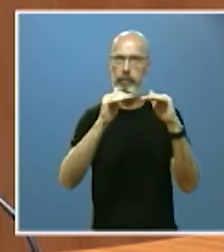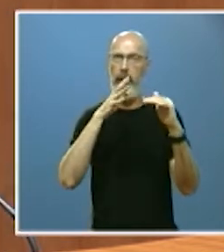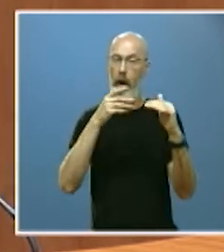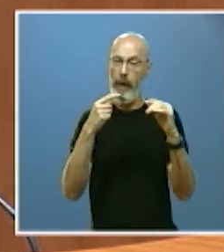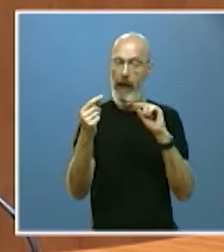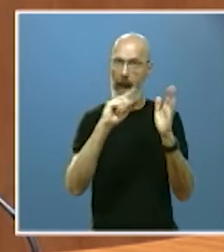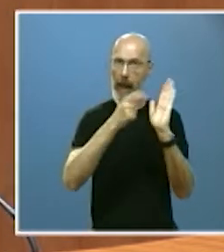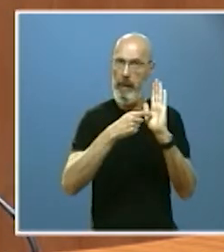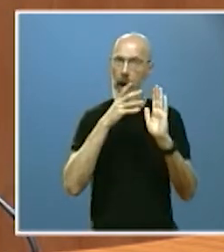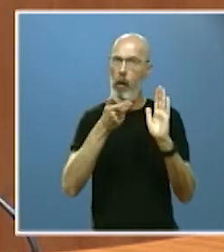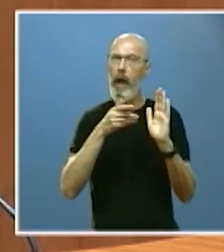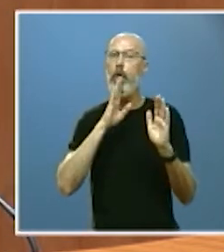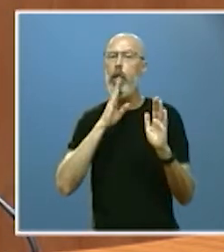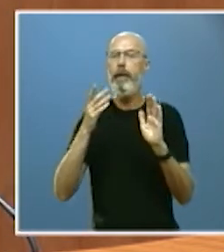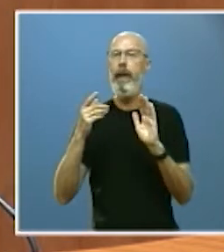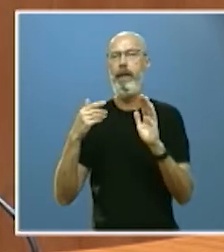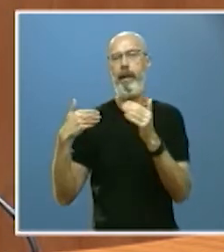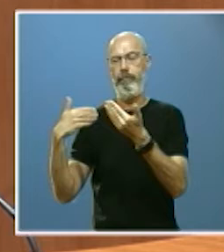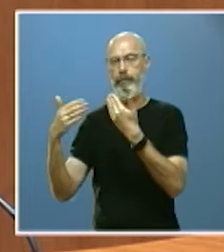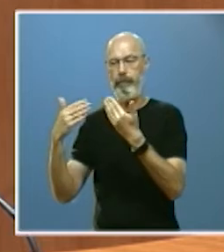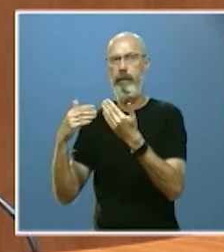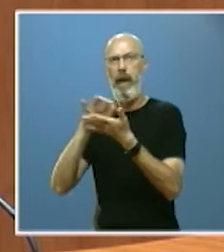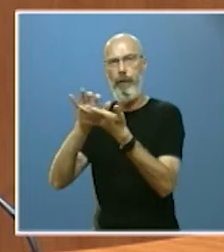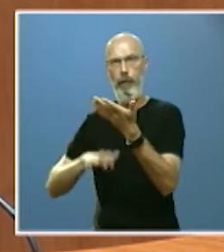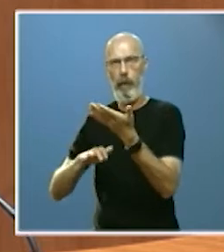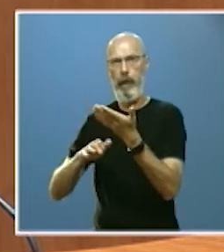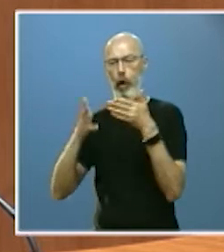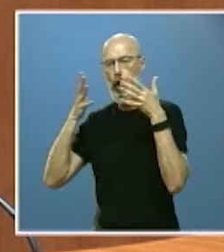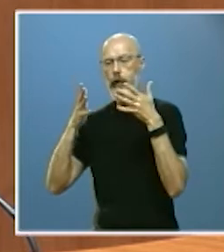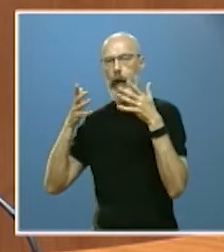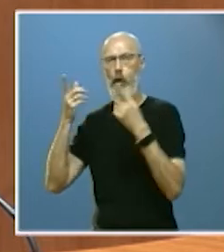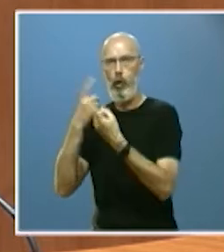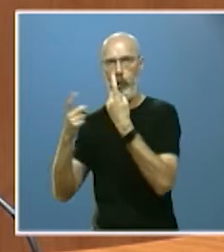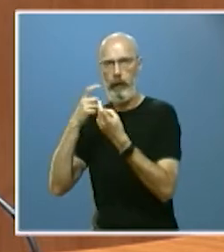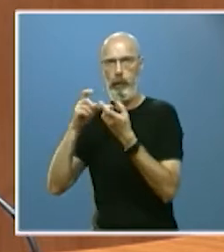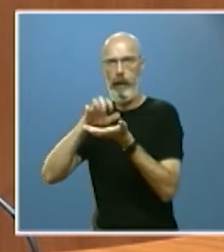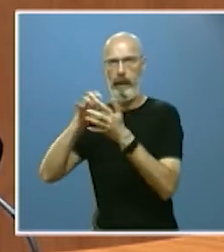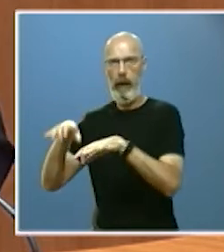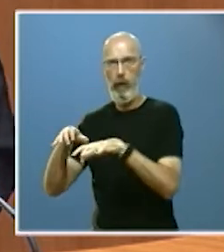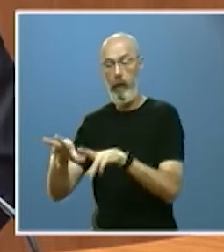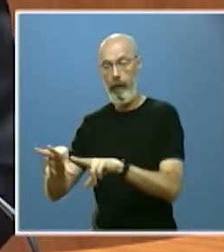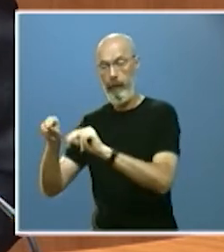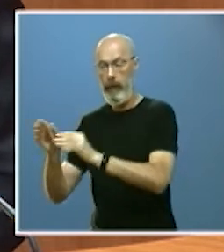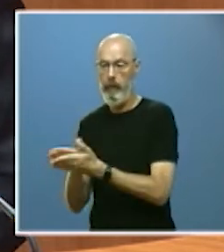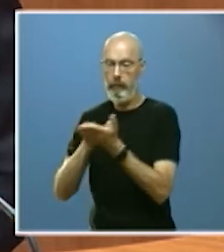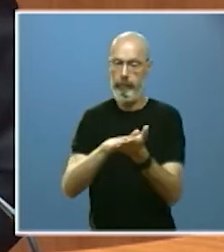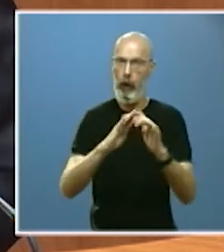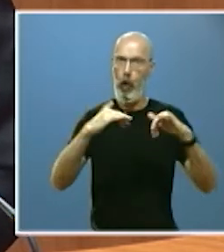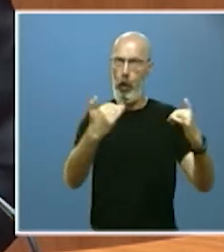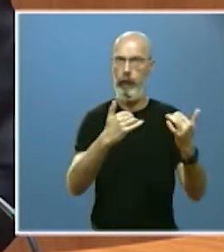del Consejo Consultivo de Castilla y León acto seguido del cual remitiremos a estas cortes el correspondiente proyecto de ley